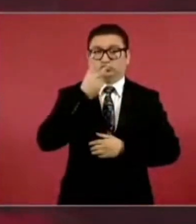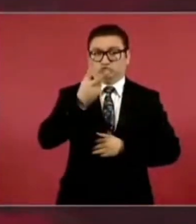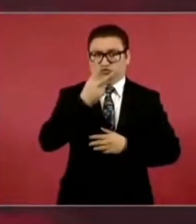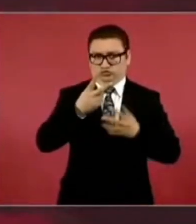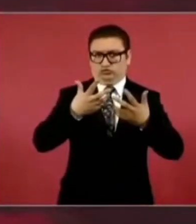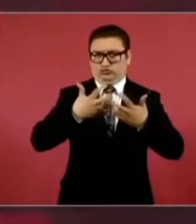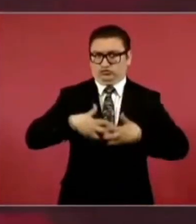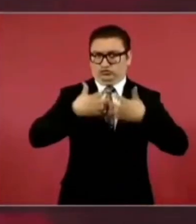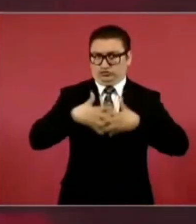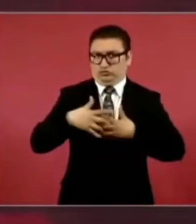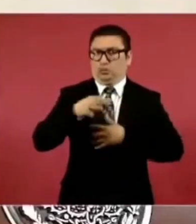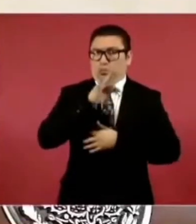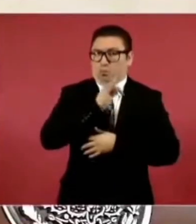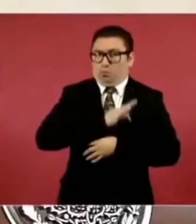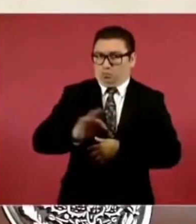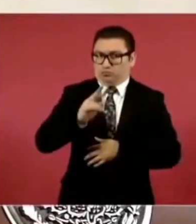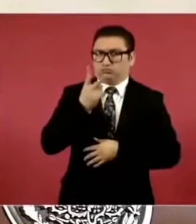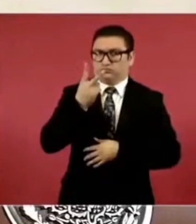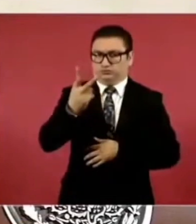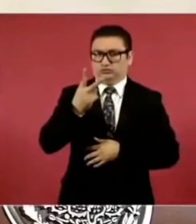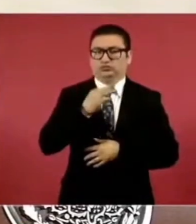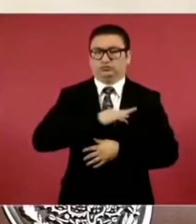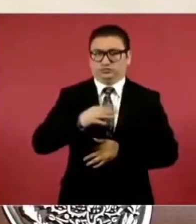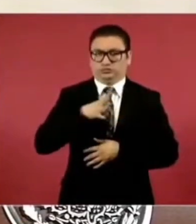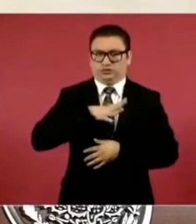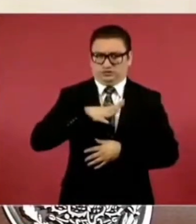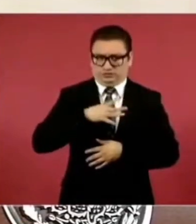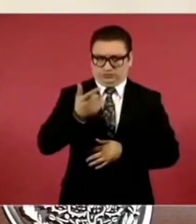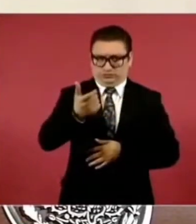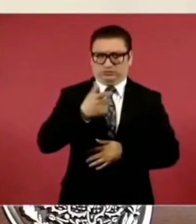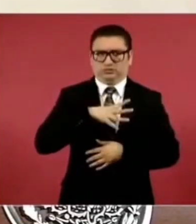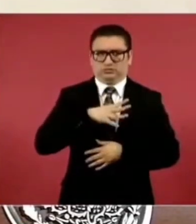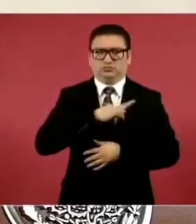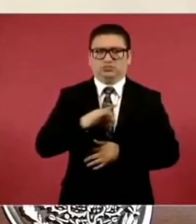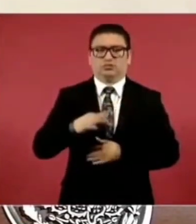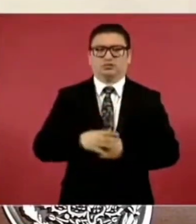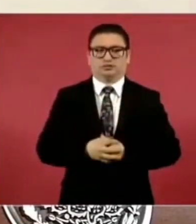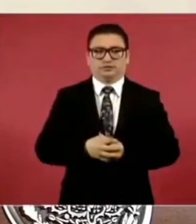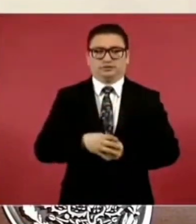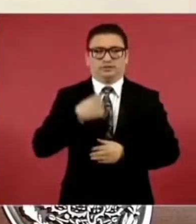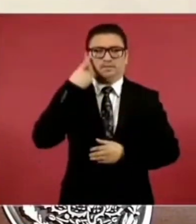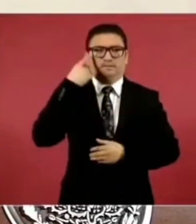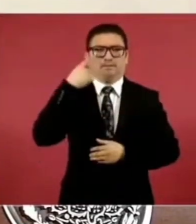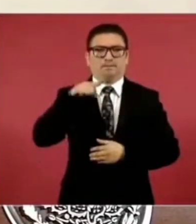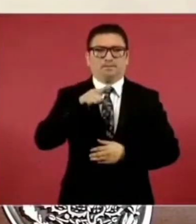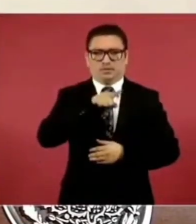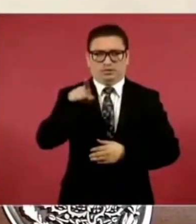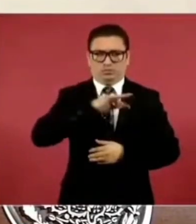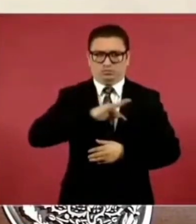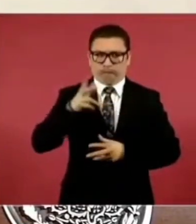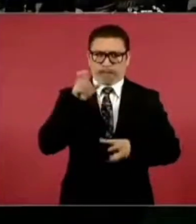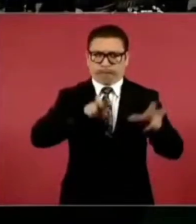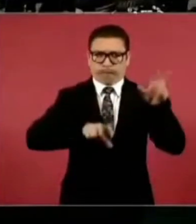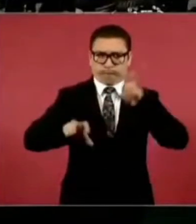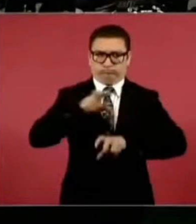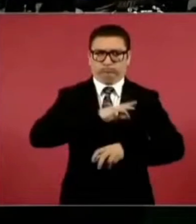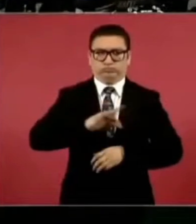posibilidad tienen recursos como para invertir